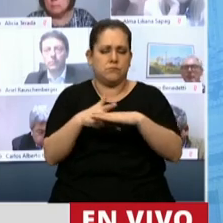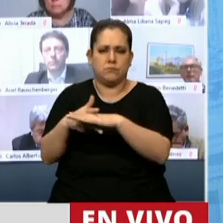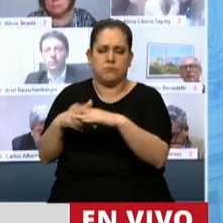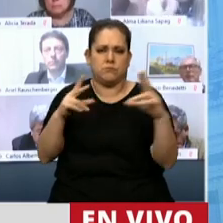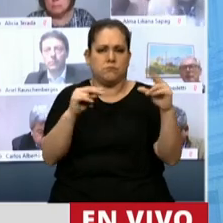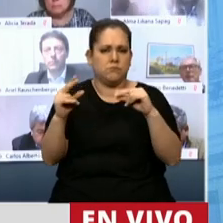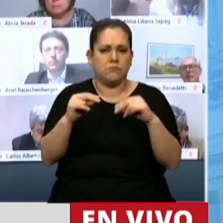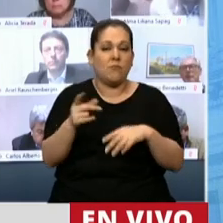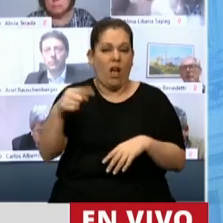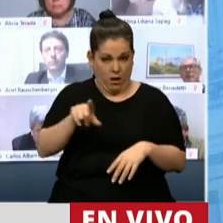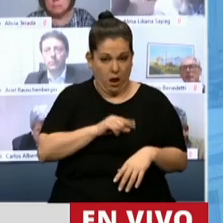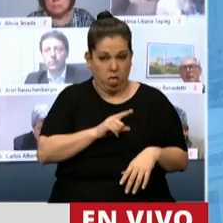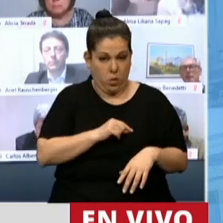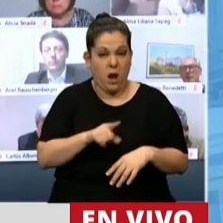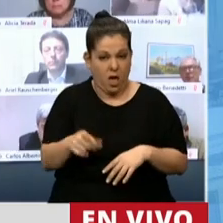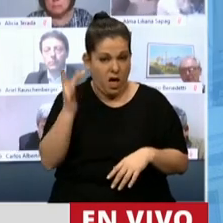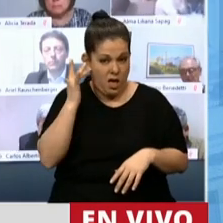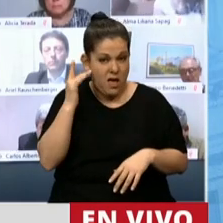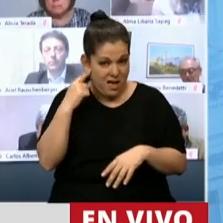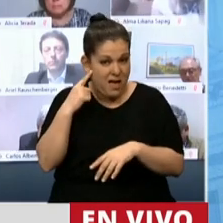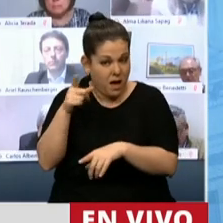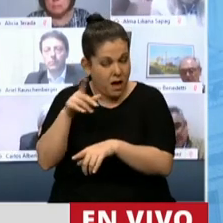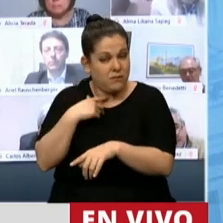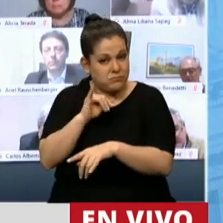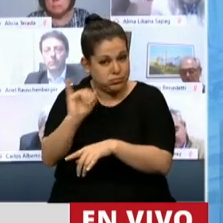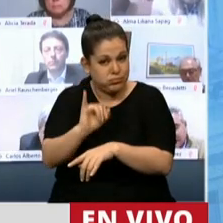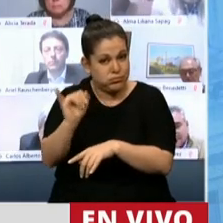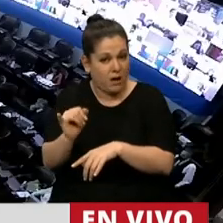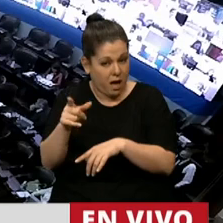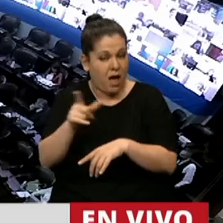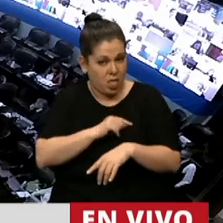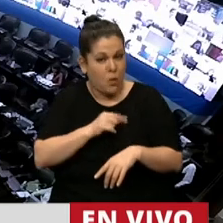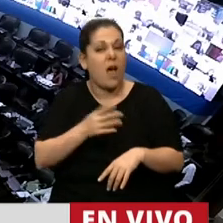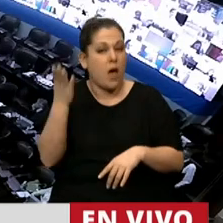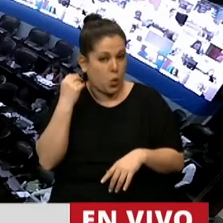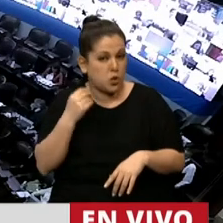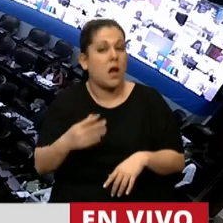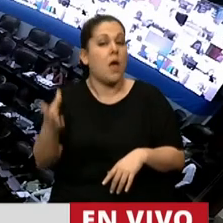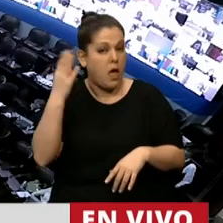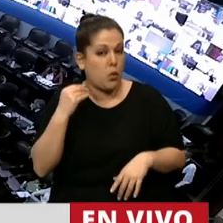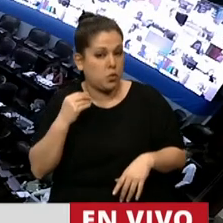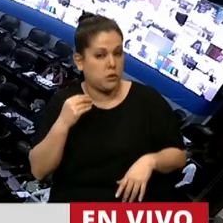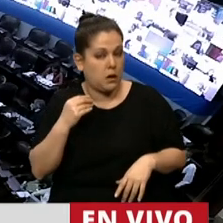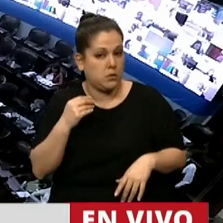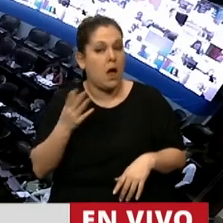Les molesta, les duele, ¿no? El oído. Escuchen. no duele nada, es teatro. Escuchen.